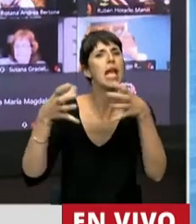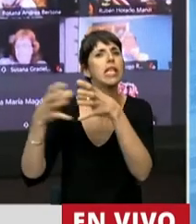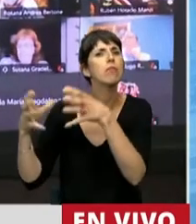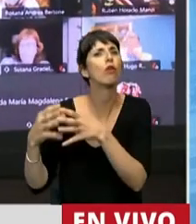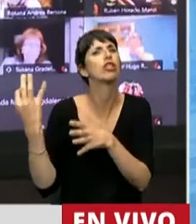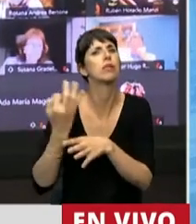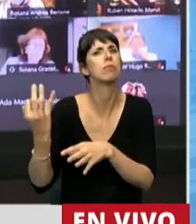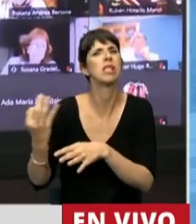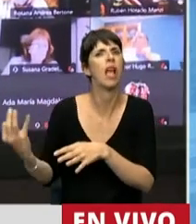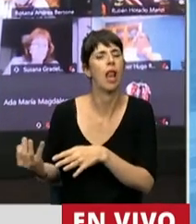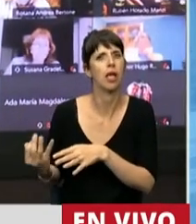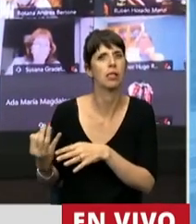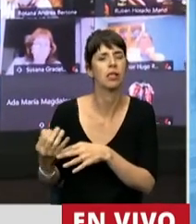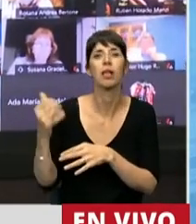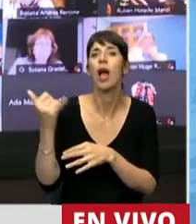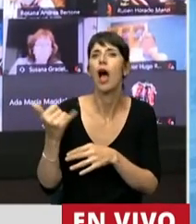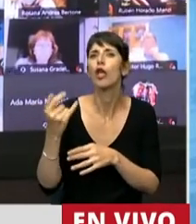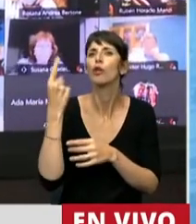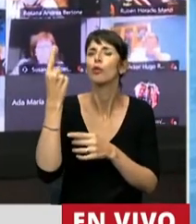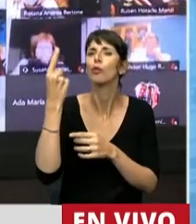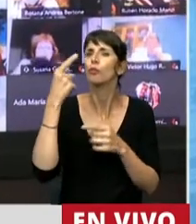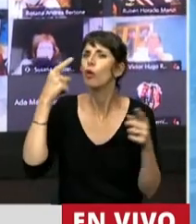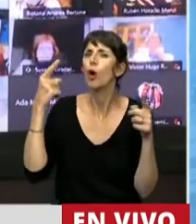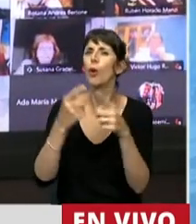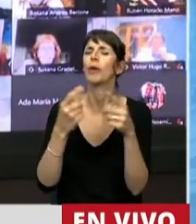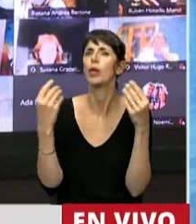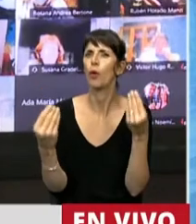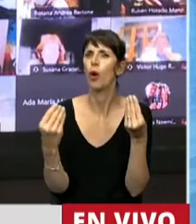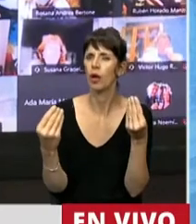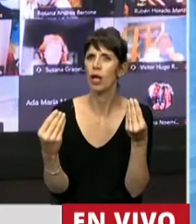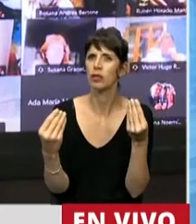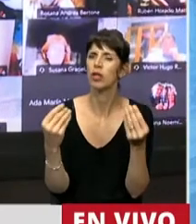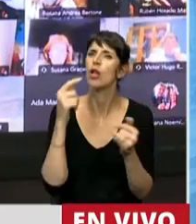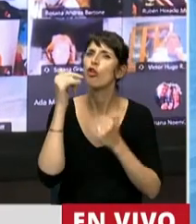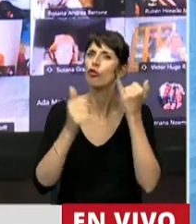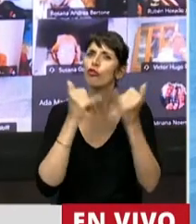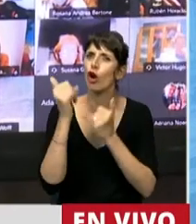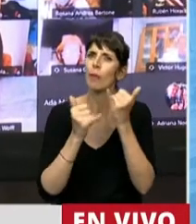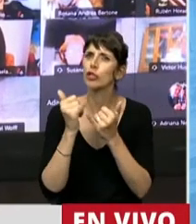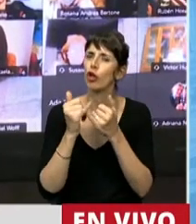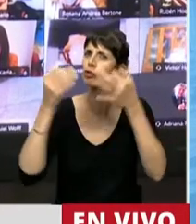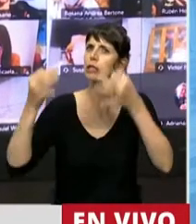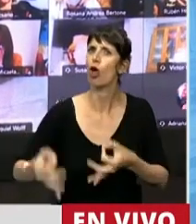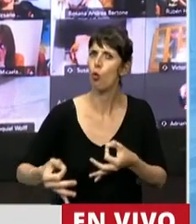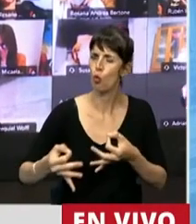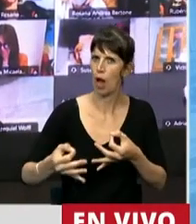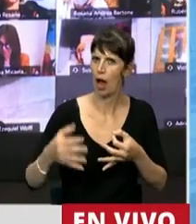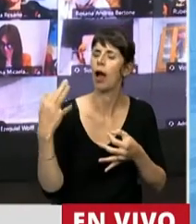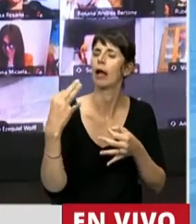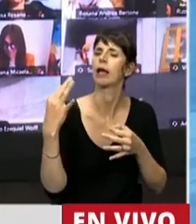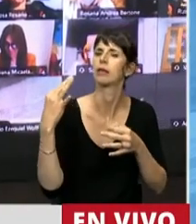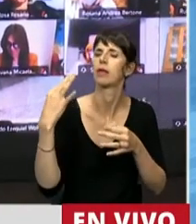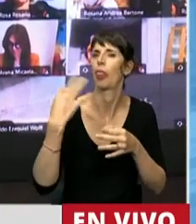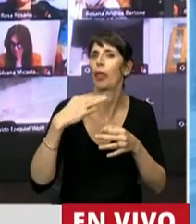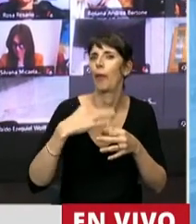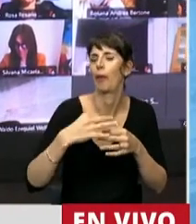que tienen como uno de sus ejes lo que es la información segura con la que debemos trabajar en las escuelas y en los sistemas